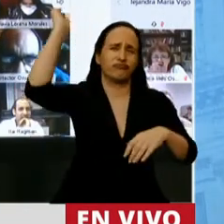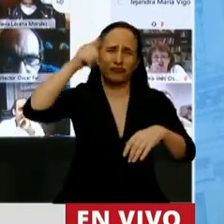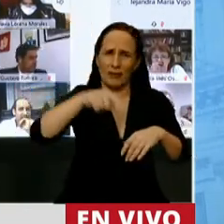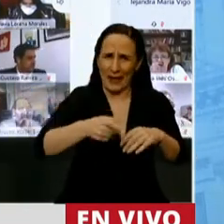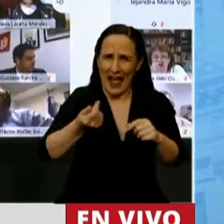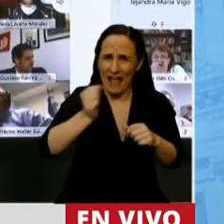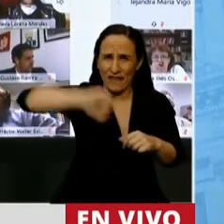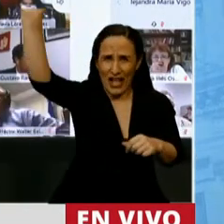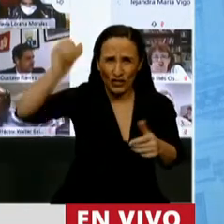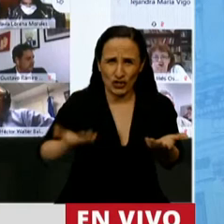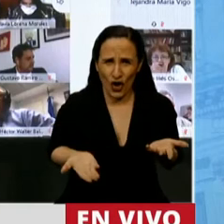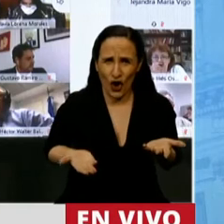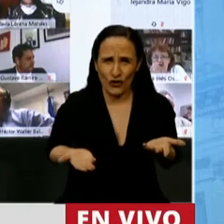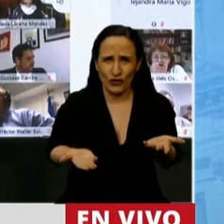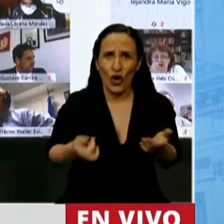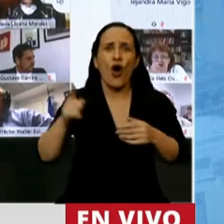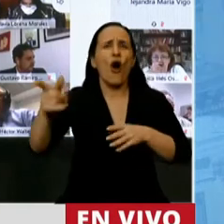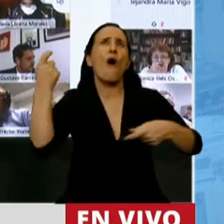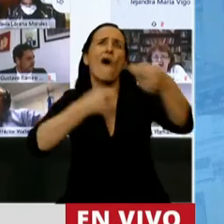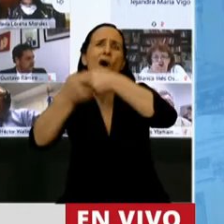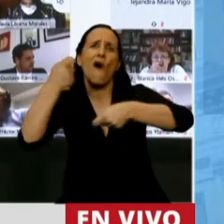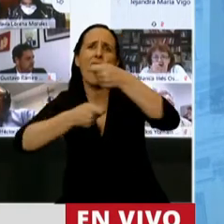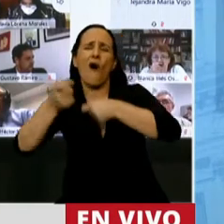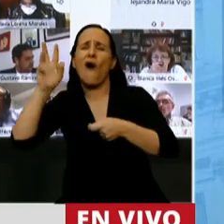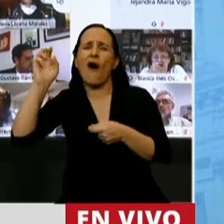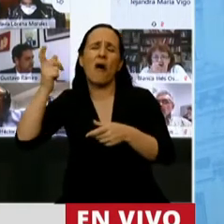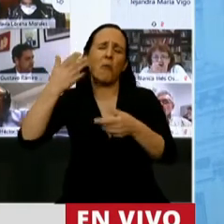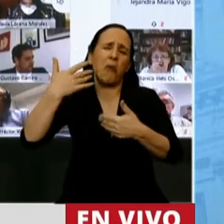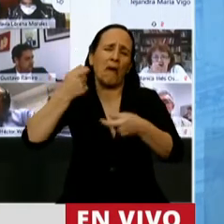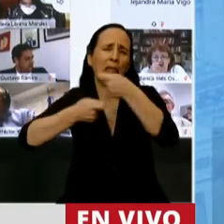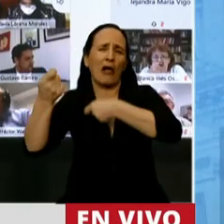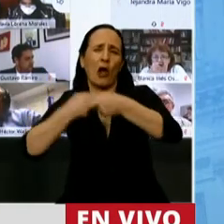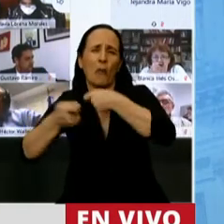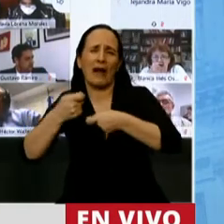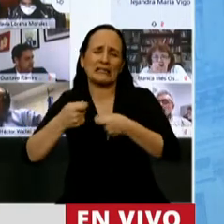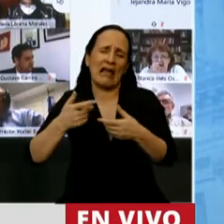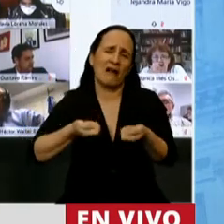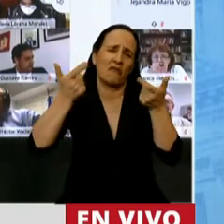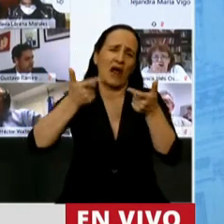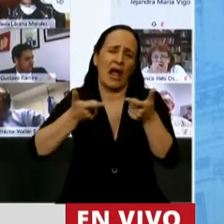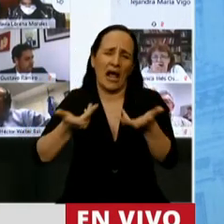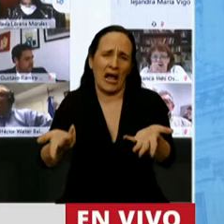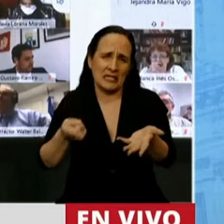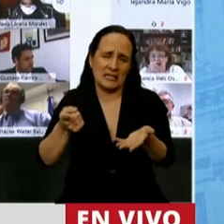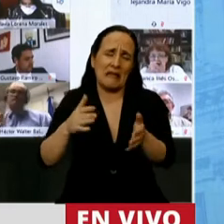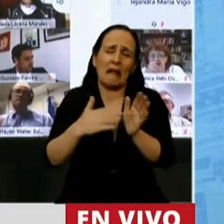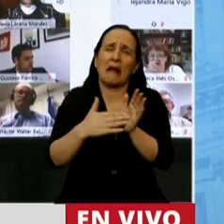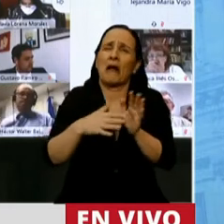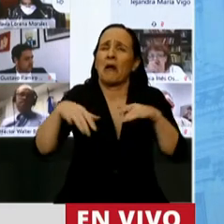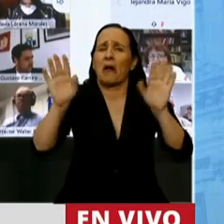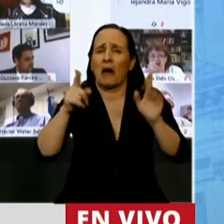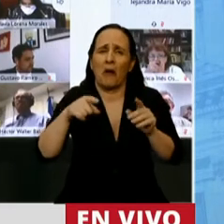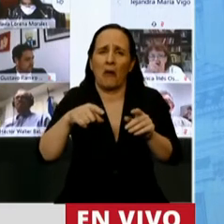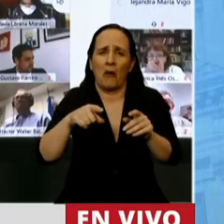o la libertad en los flujos de capitales para que cada uno entre y salga de la Argentina independientemente de los intereses de la Nación.